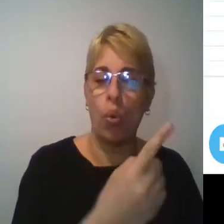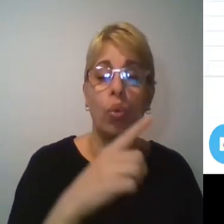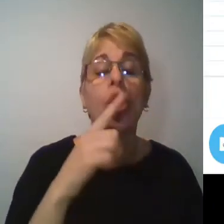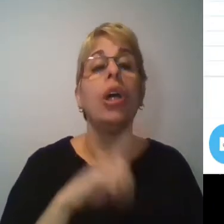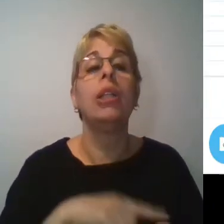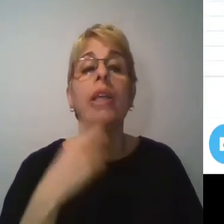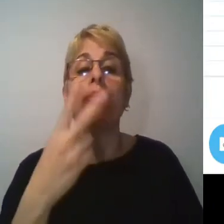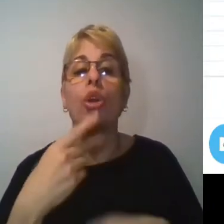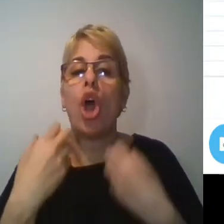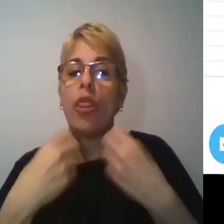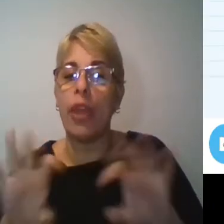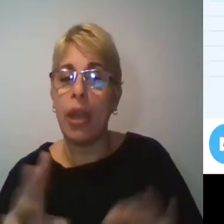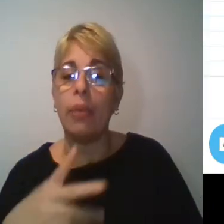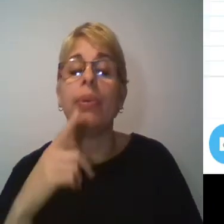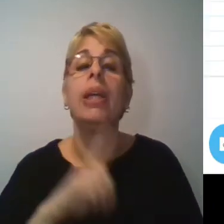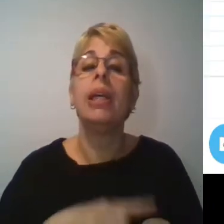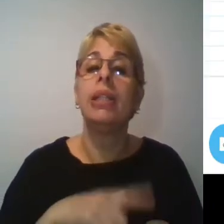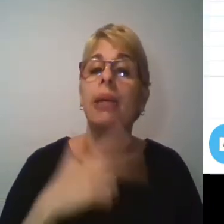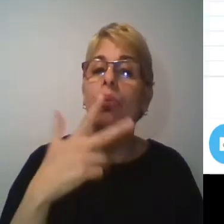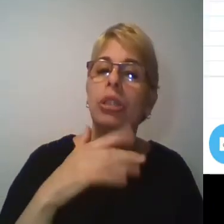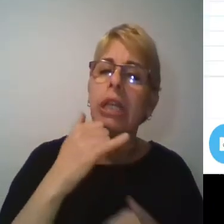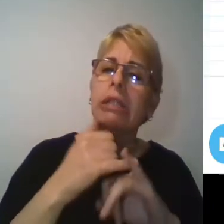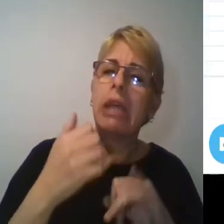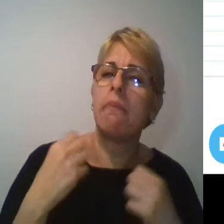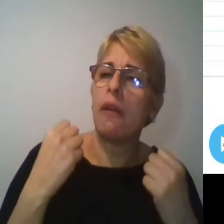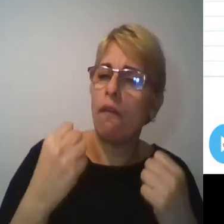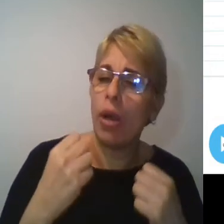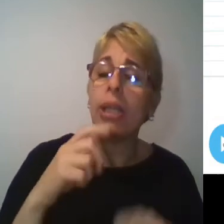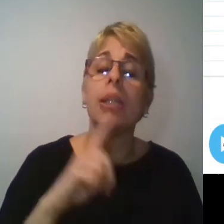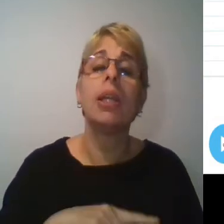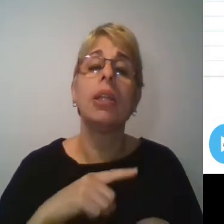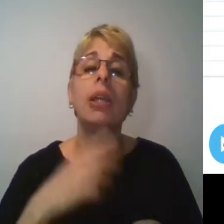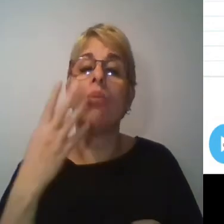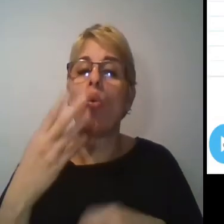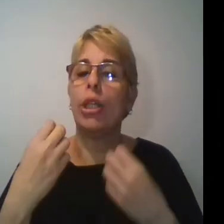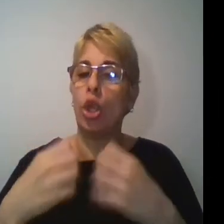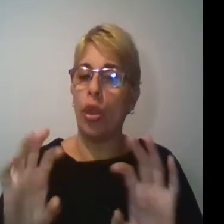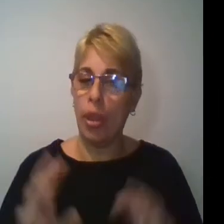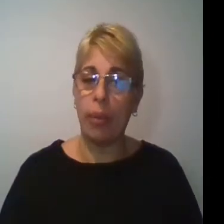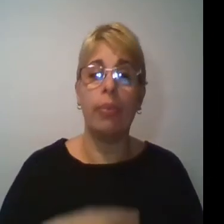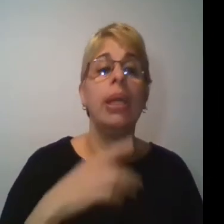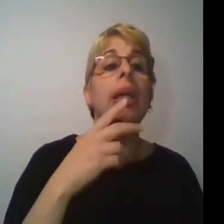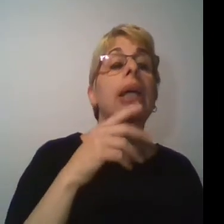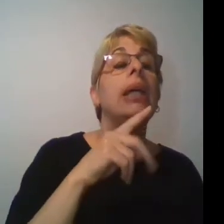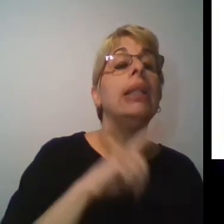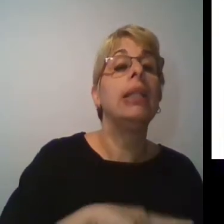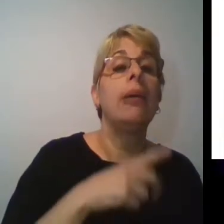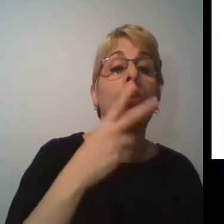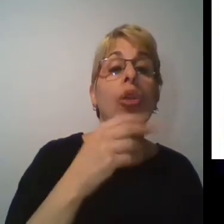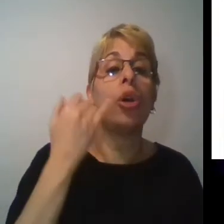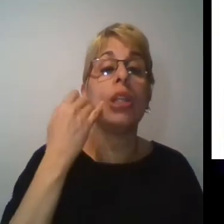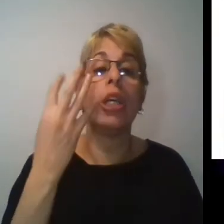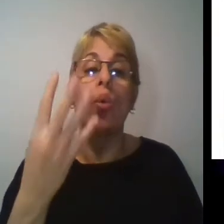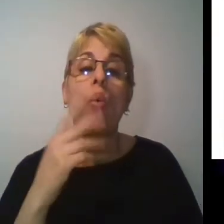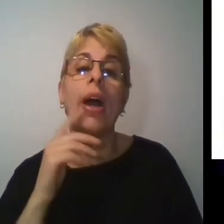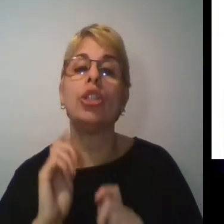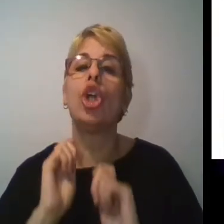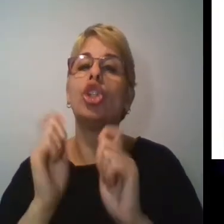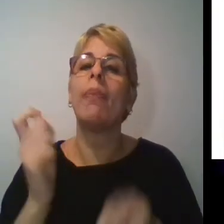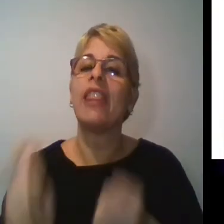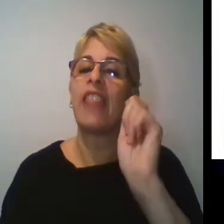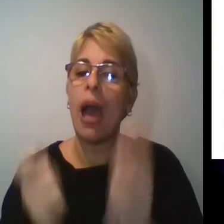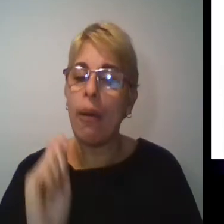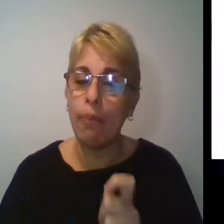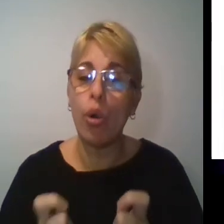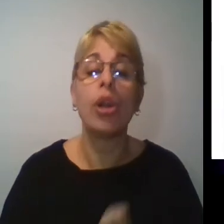tiempo 3, que es semifuerte y el tiempo 4, que es débil. El tiempo 2 y el tiempo 4 van a estar en el tambor. Los ejercicios que están